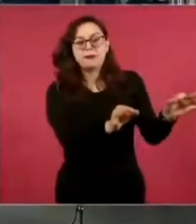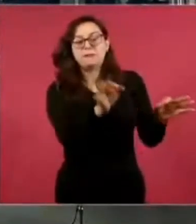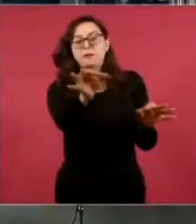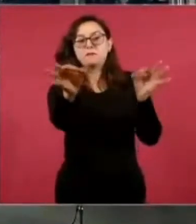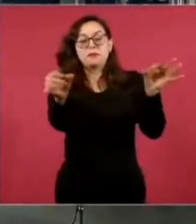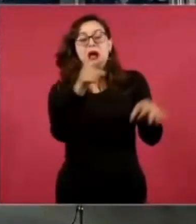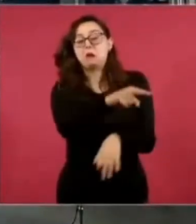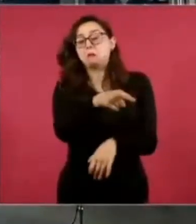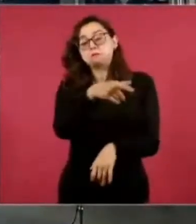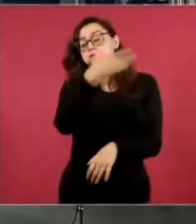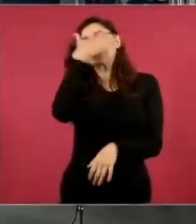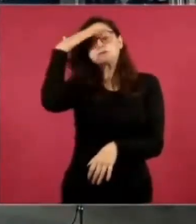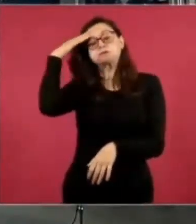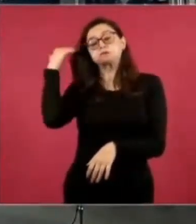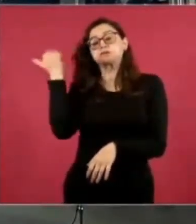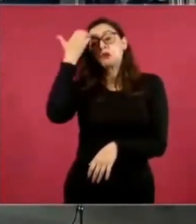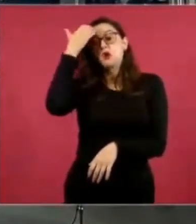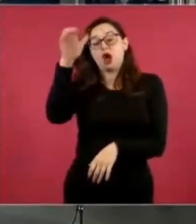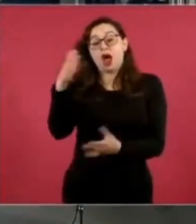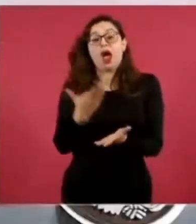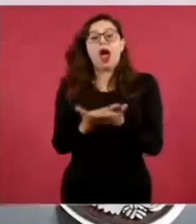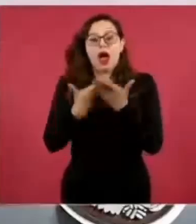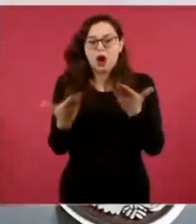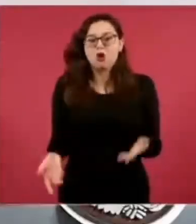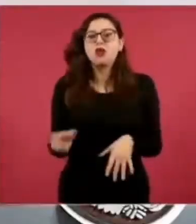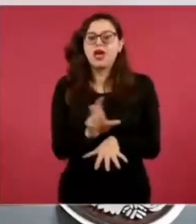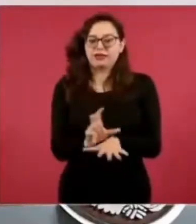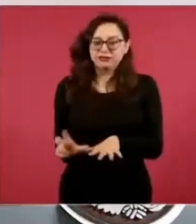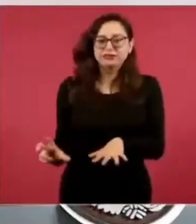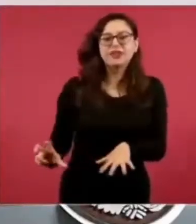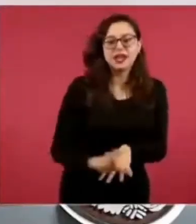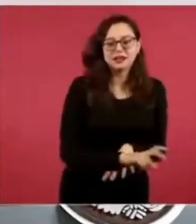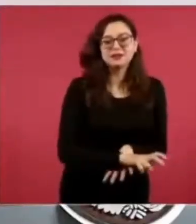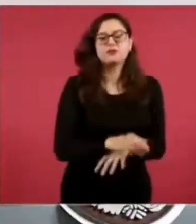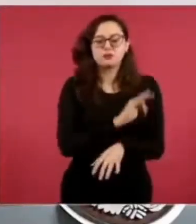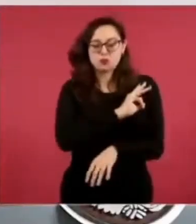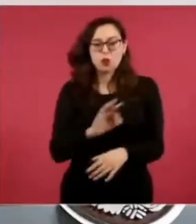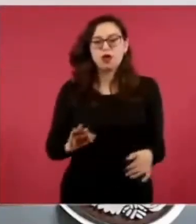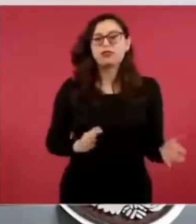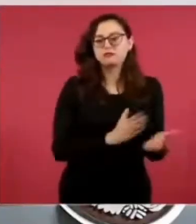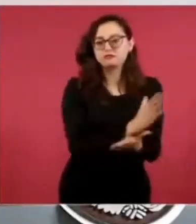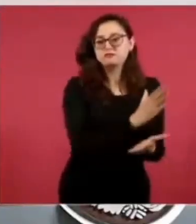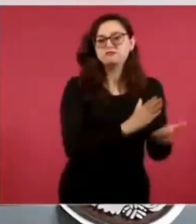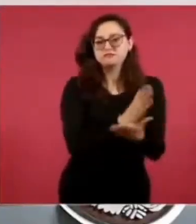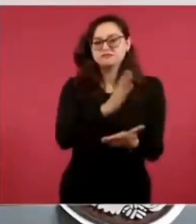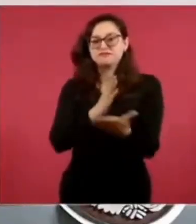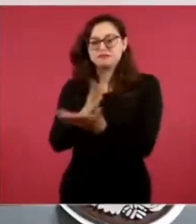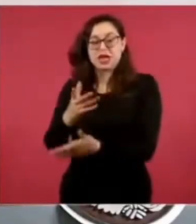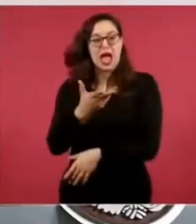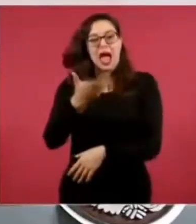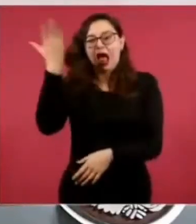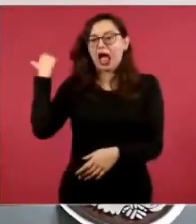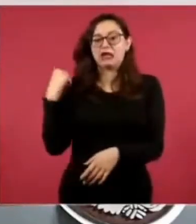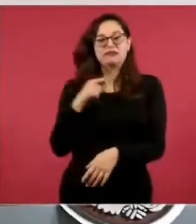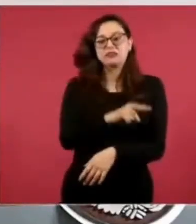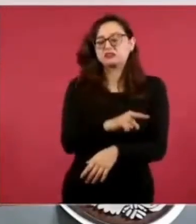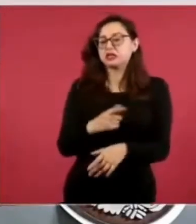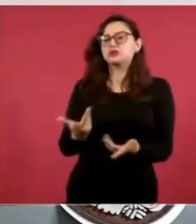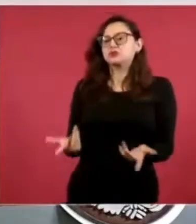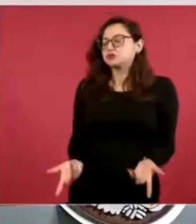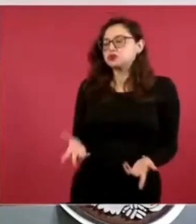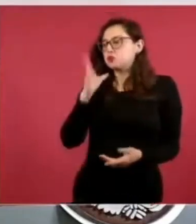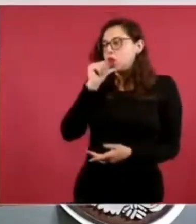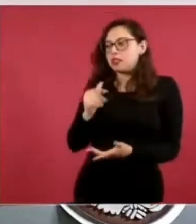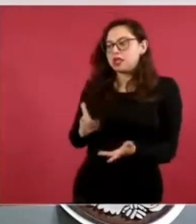transformación. Los están acercando a un mercado del que estaban muy, muy, de verdad, muy cerca geográficamente,